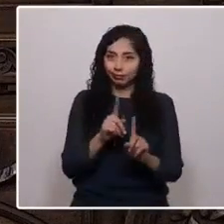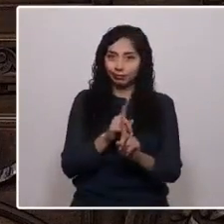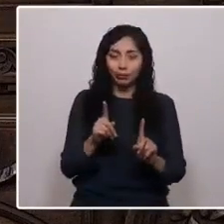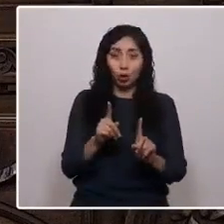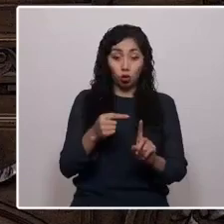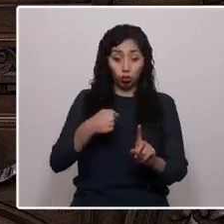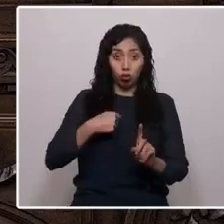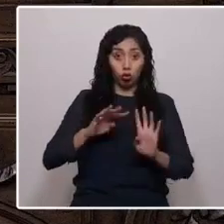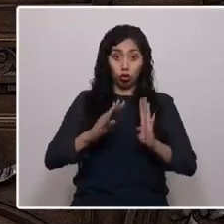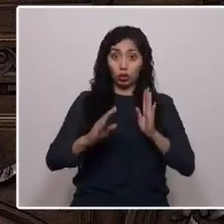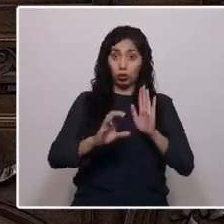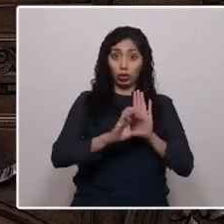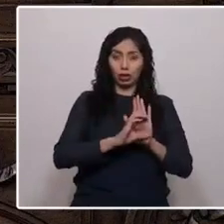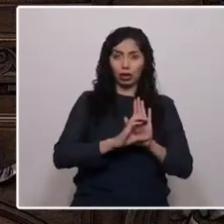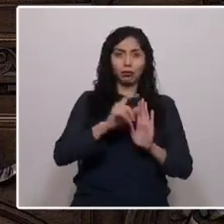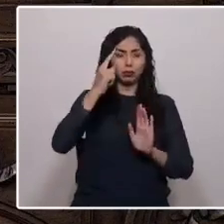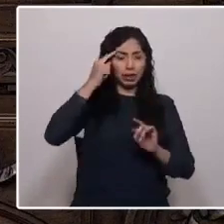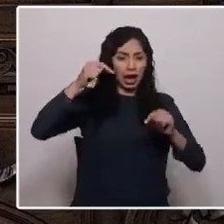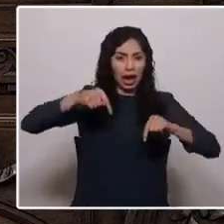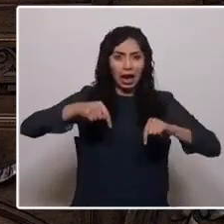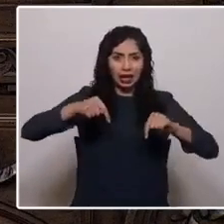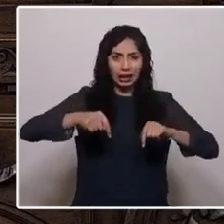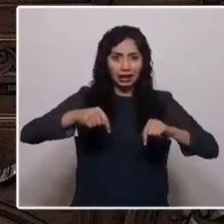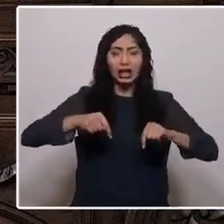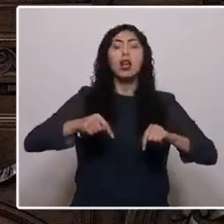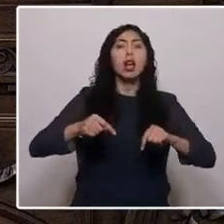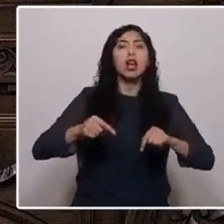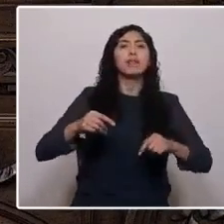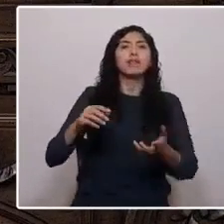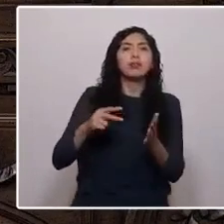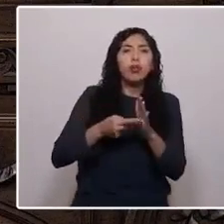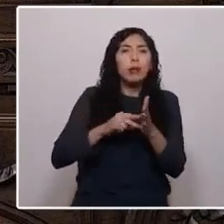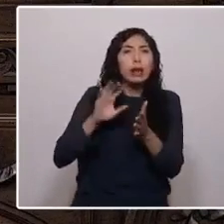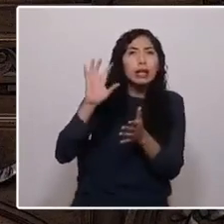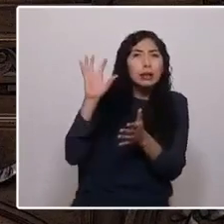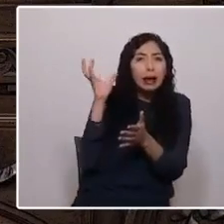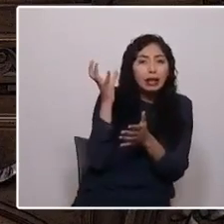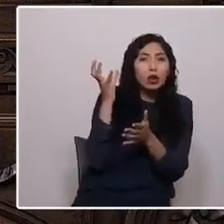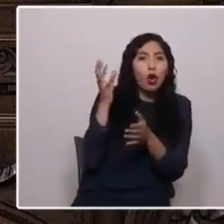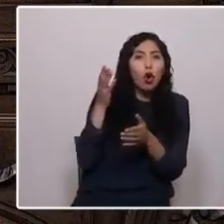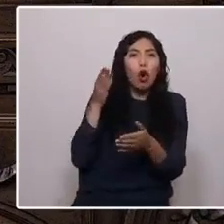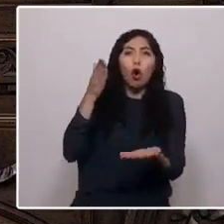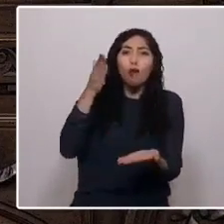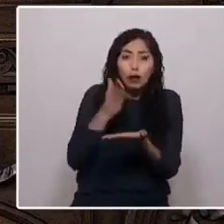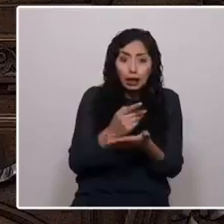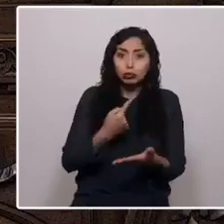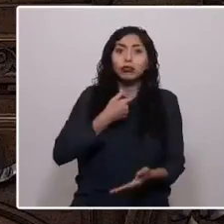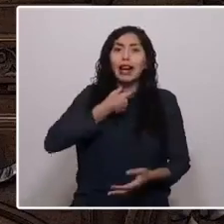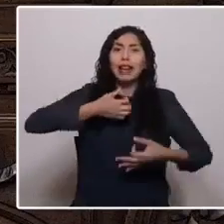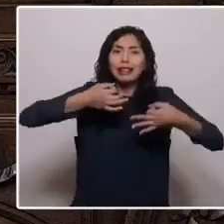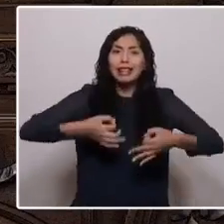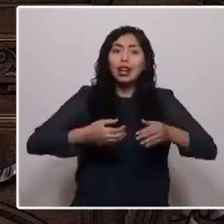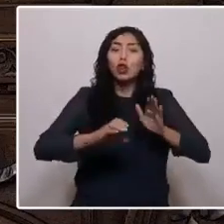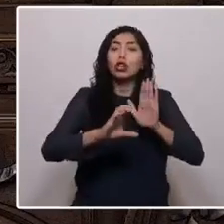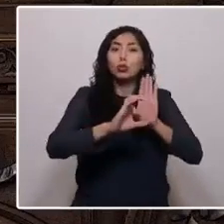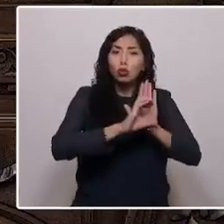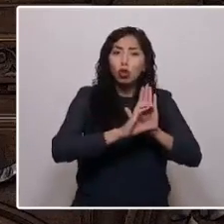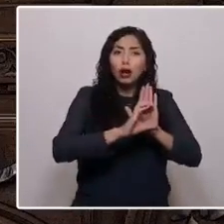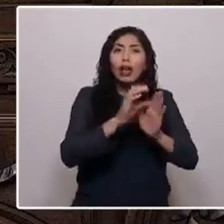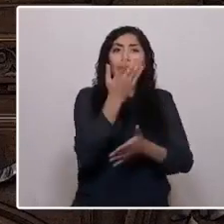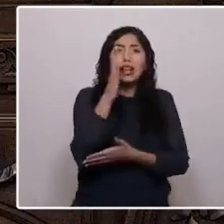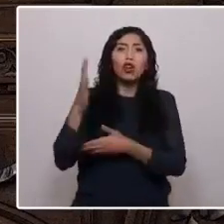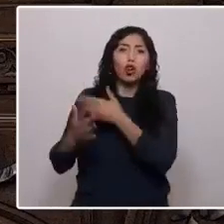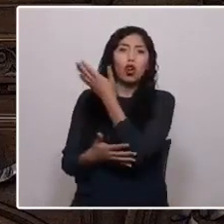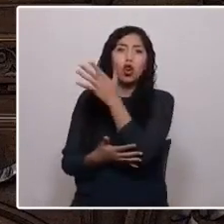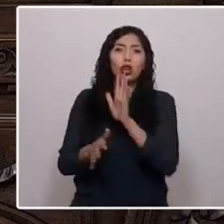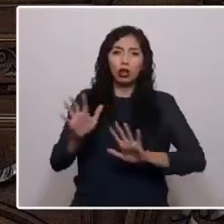declara en emergencia climática en el contexto de una crisis ecológica global nos obliga a garantizar una constitución ecológica, o como dijeron acá, una